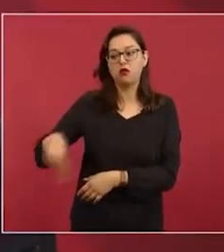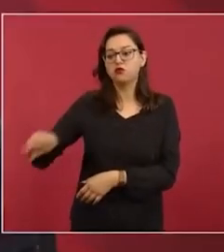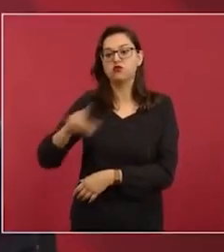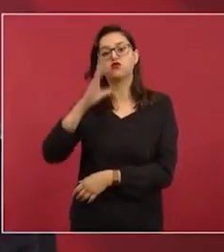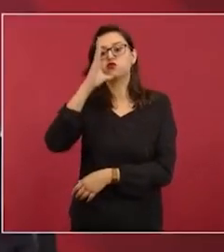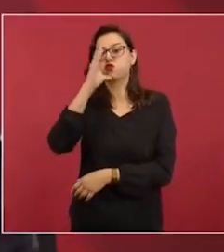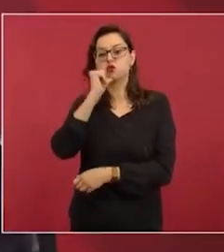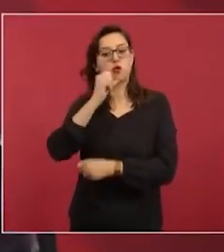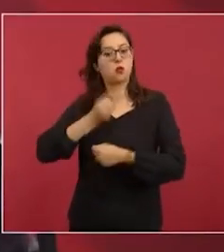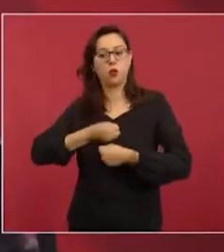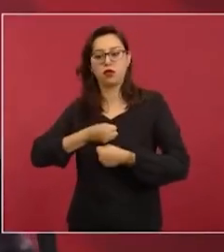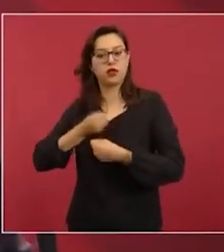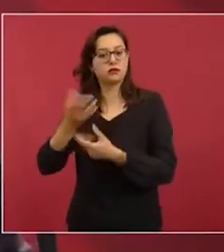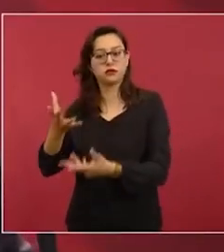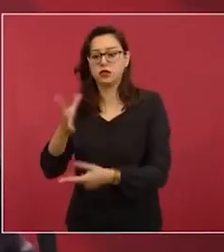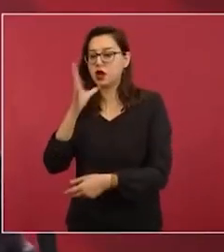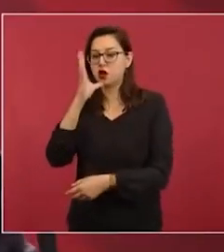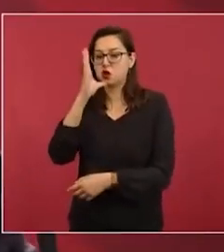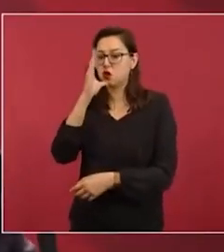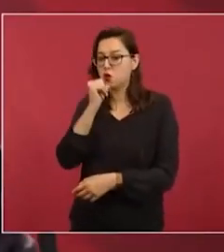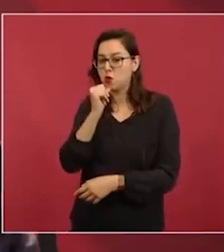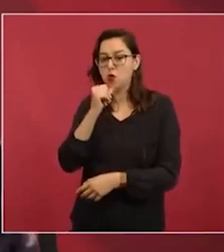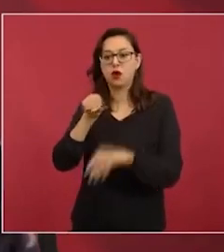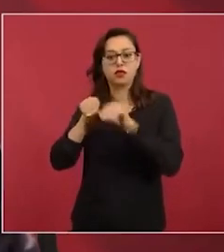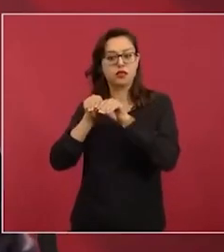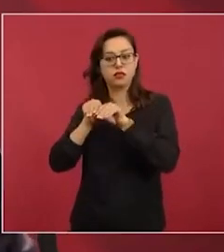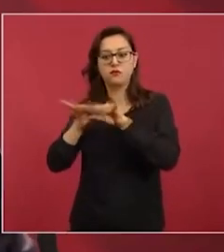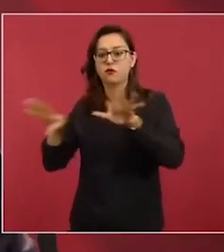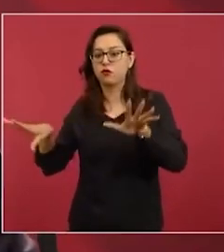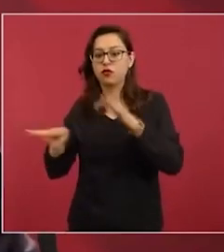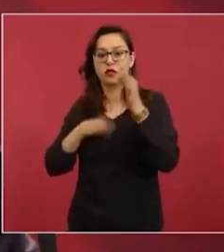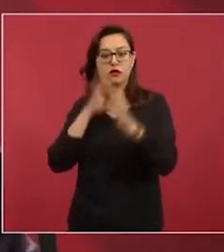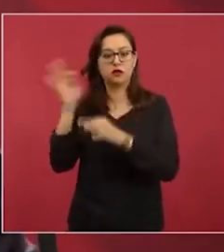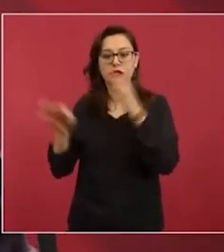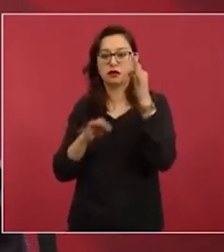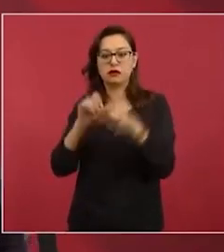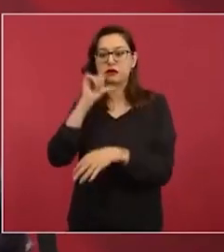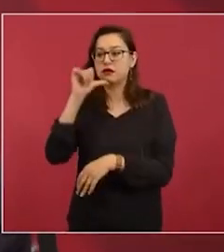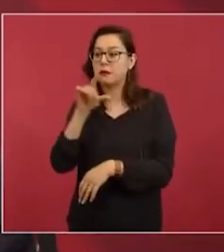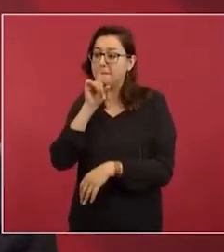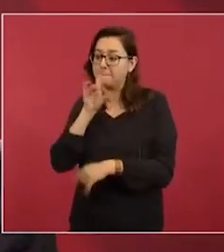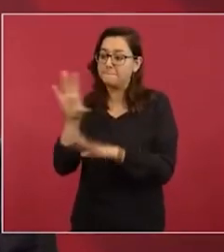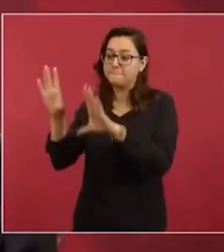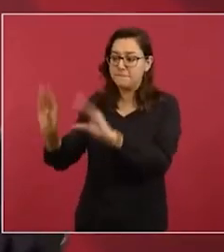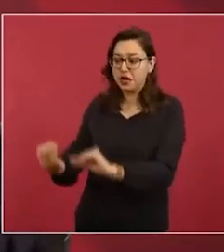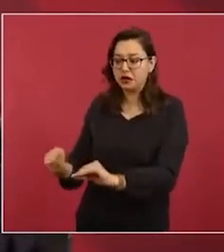No se cuestiona a los que